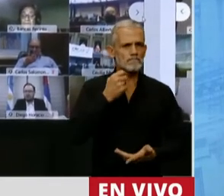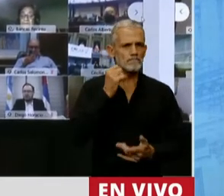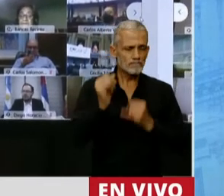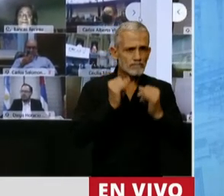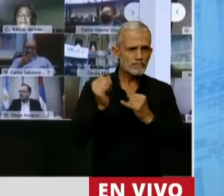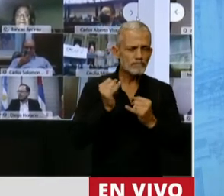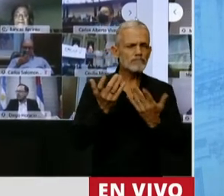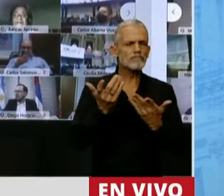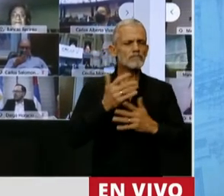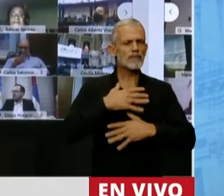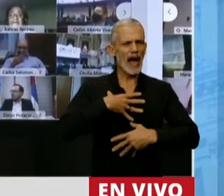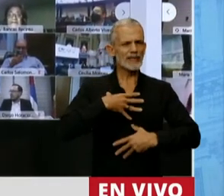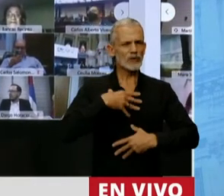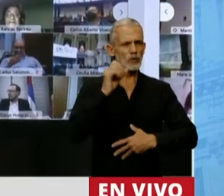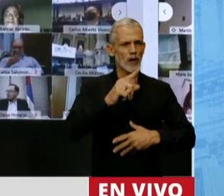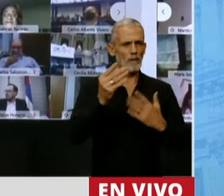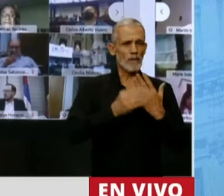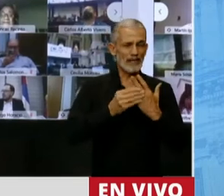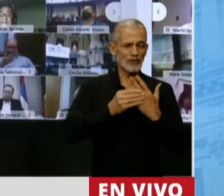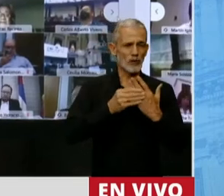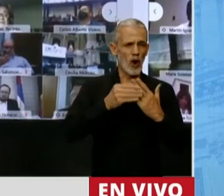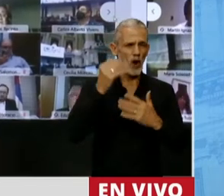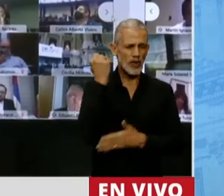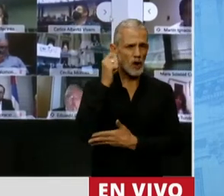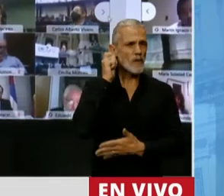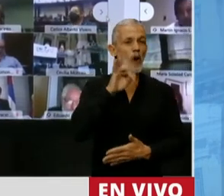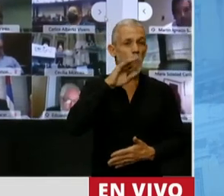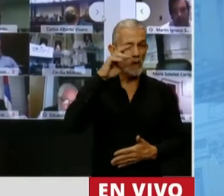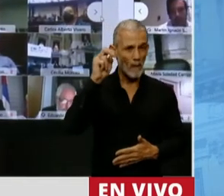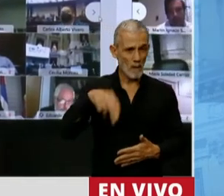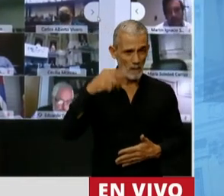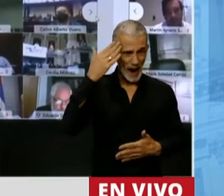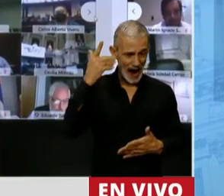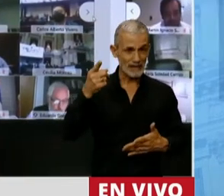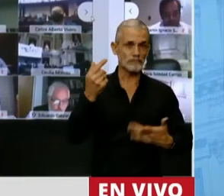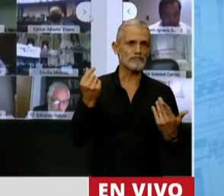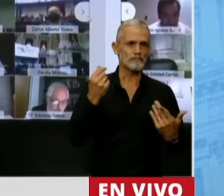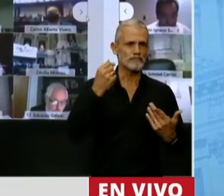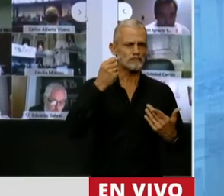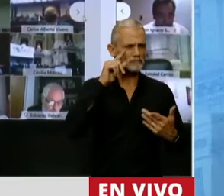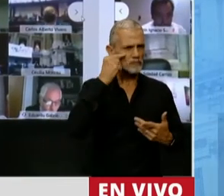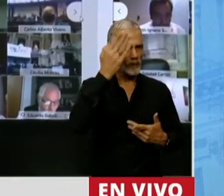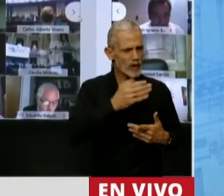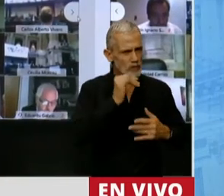la actitud del ministro Guzmán, que siguiendo las instrucciones del presidente Alberto Fernández,